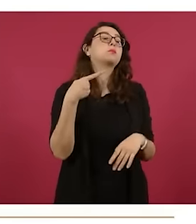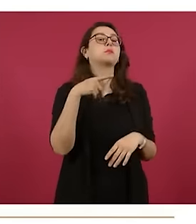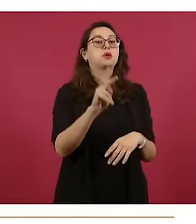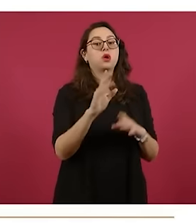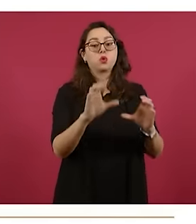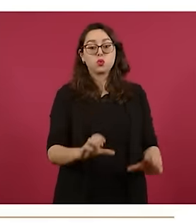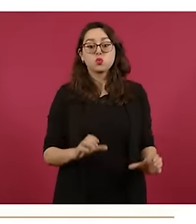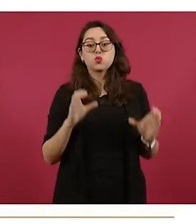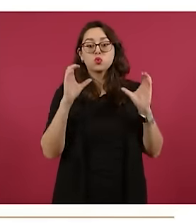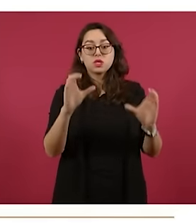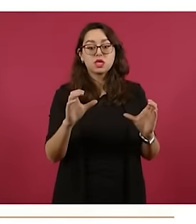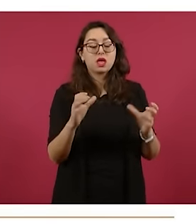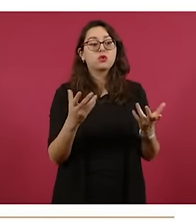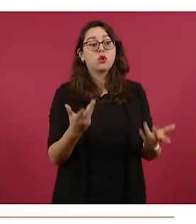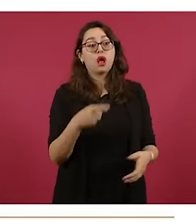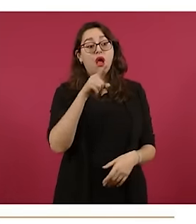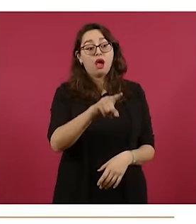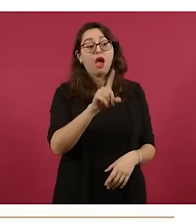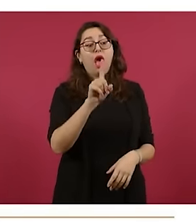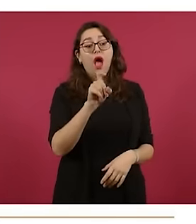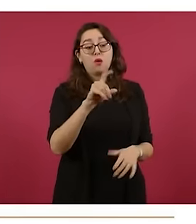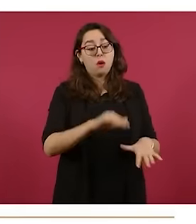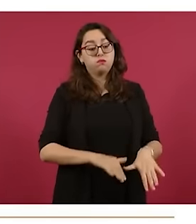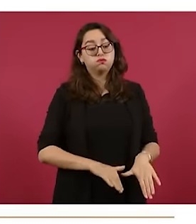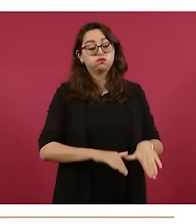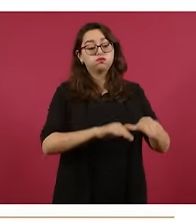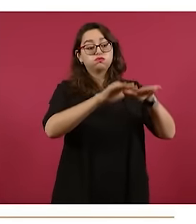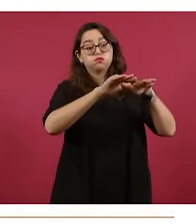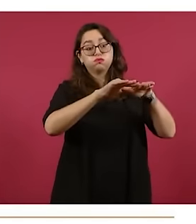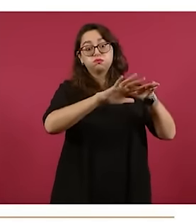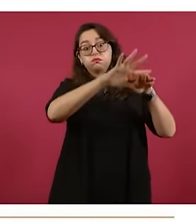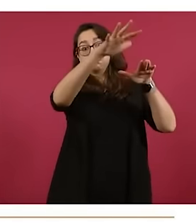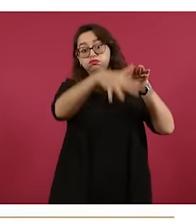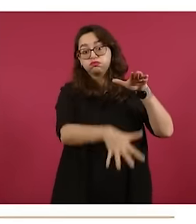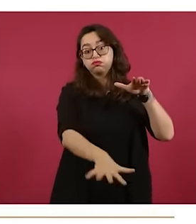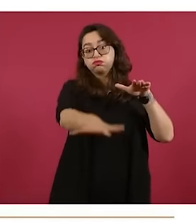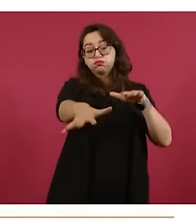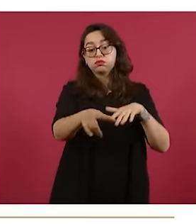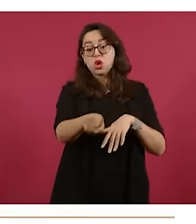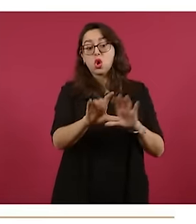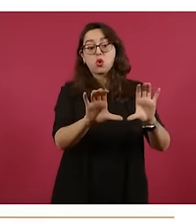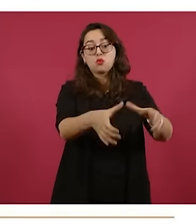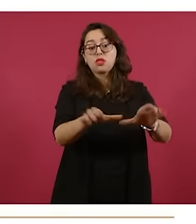el agua que se almacene inunde estas tres comunidades. Entonces, estamos